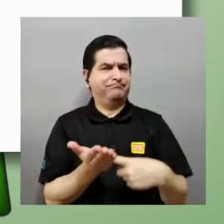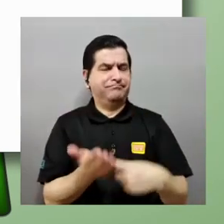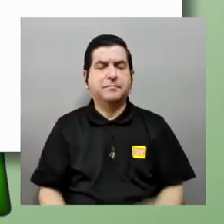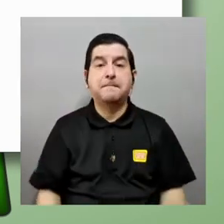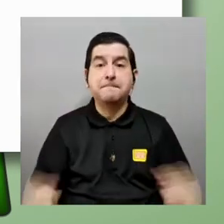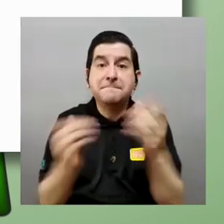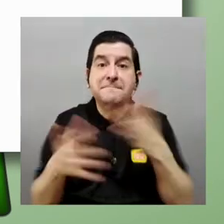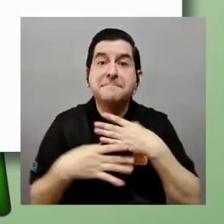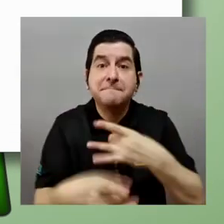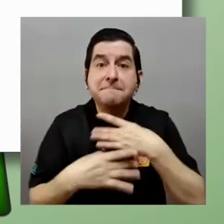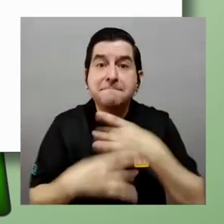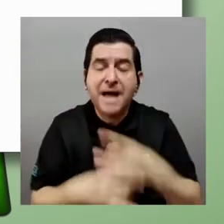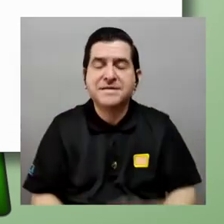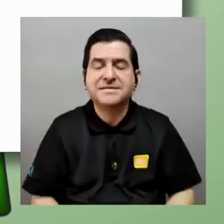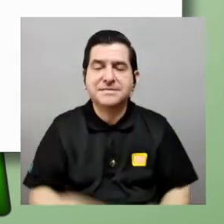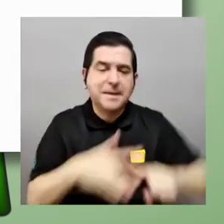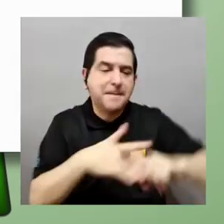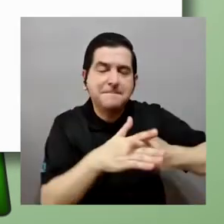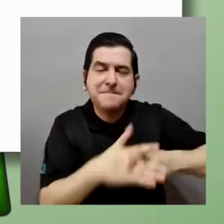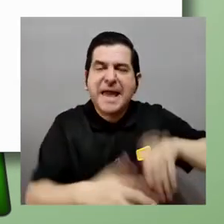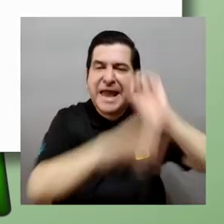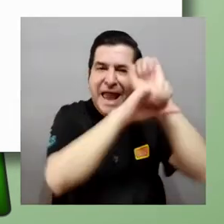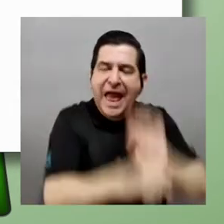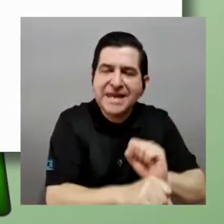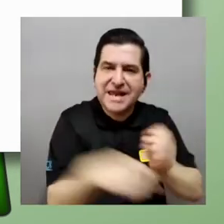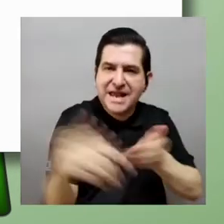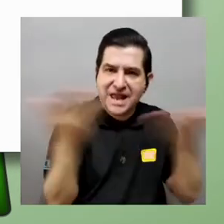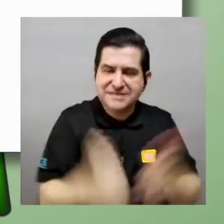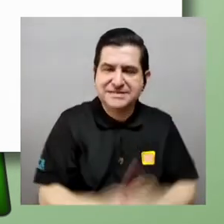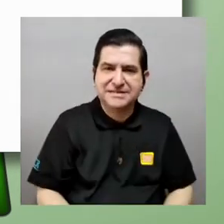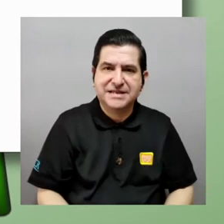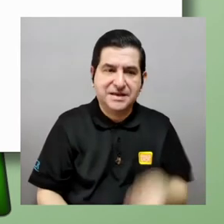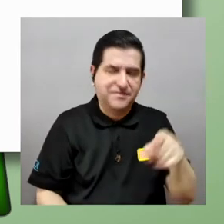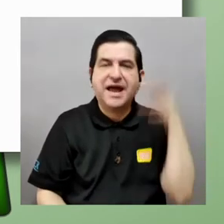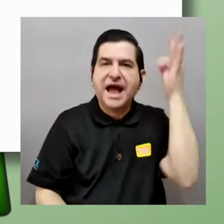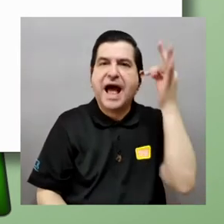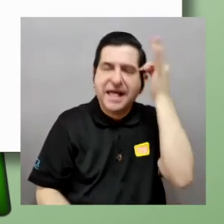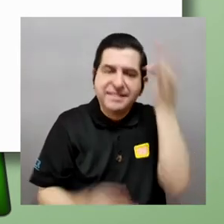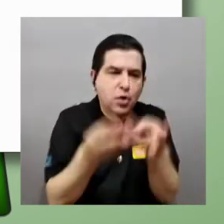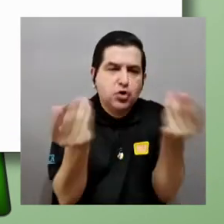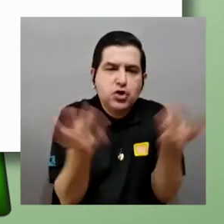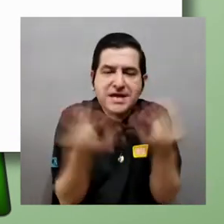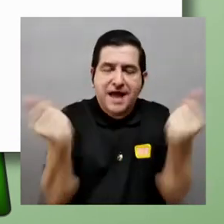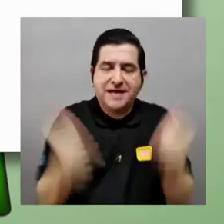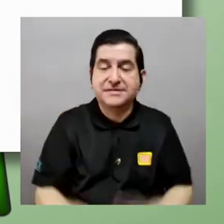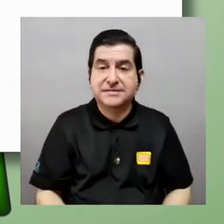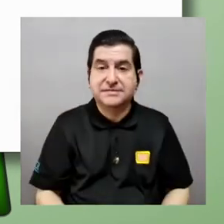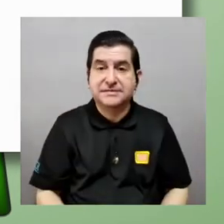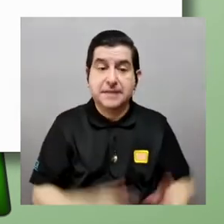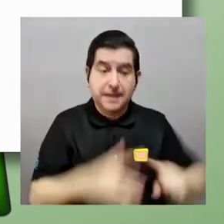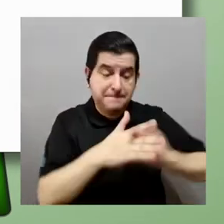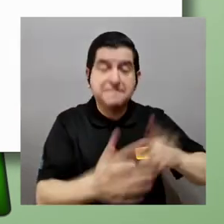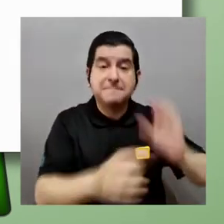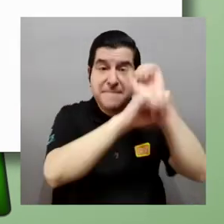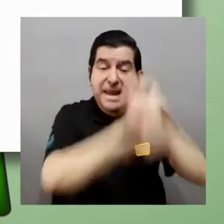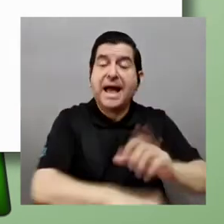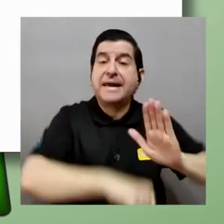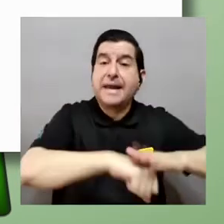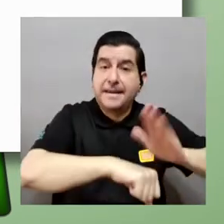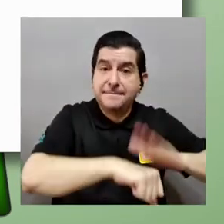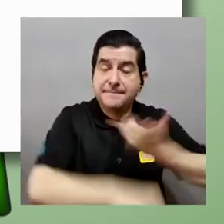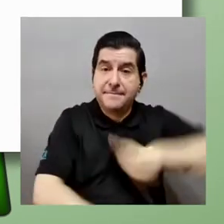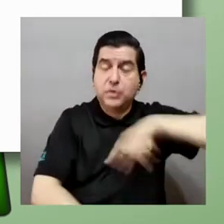pero el que más nos interesa es que la mecánica clásica sirve como una generadora de teorías realmente la mecánica